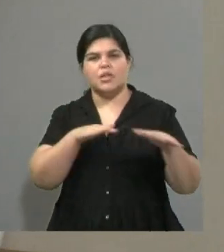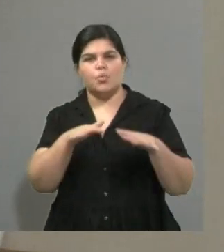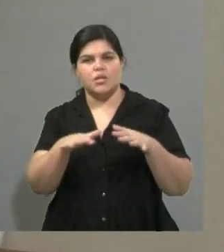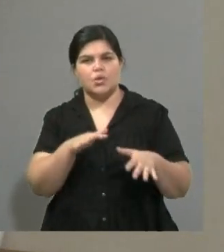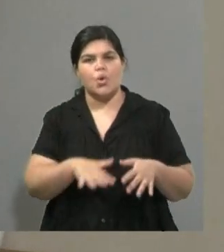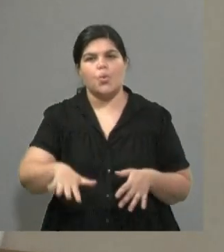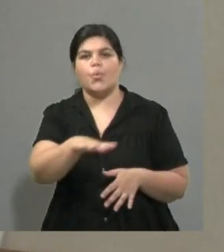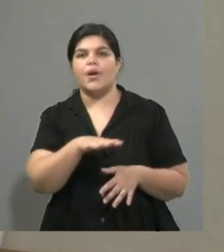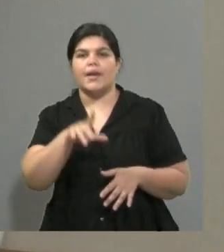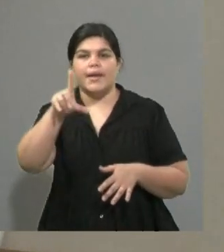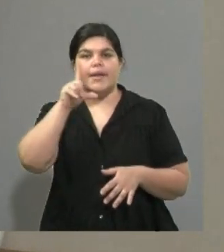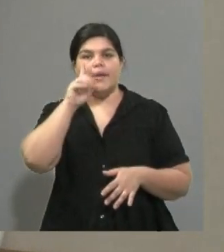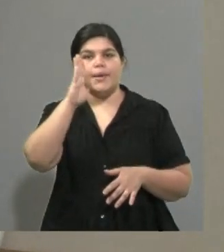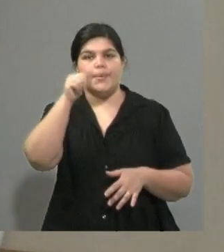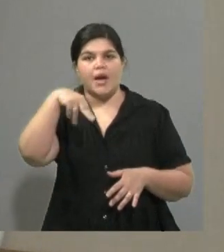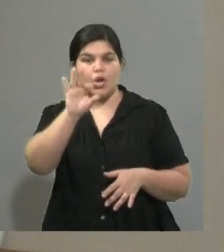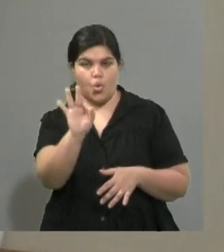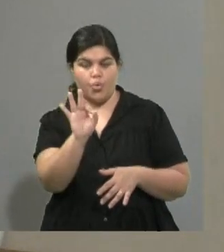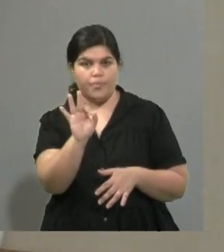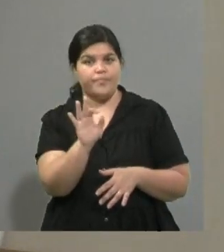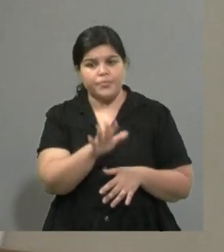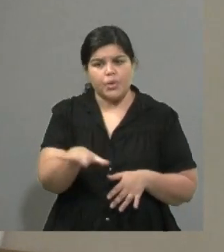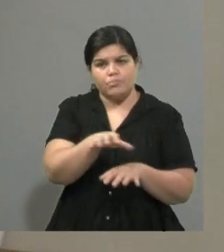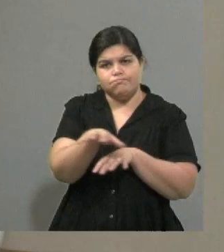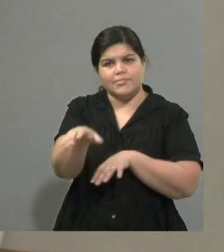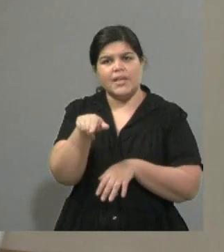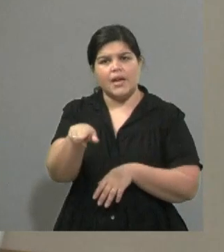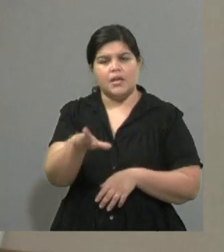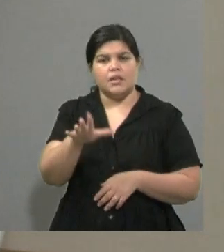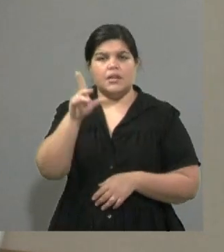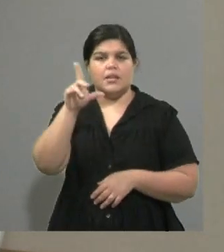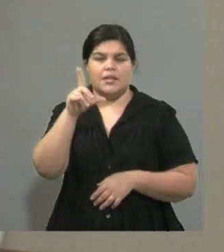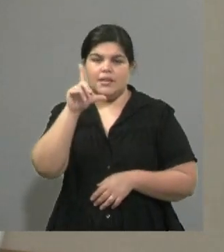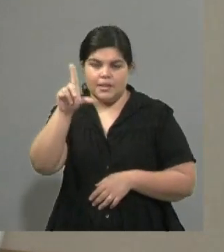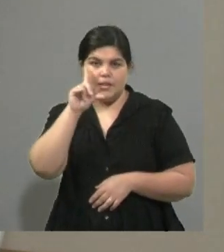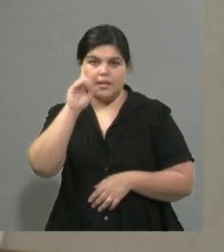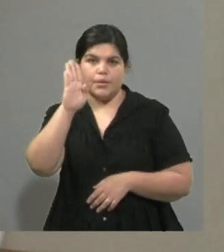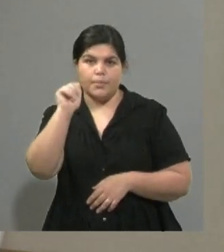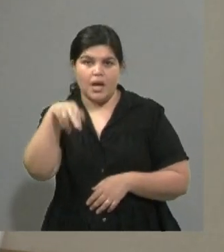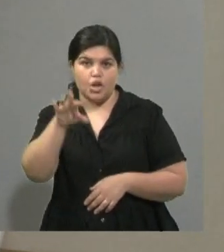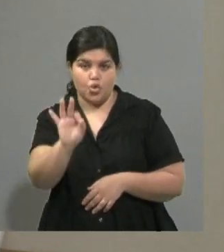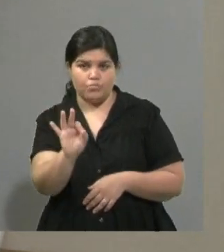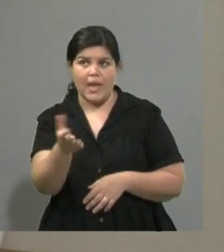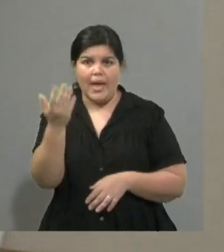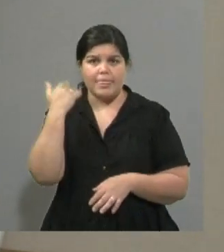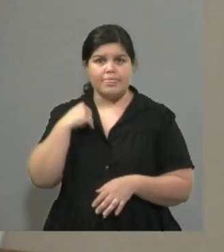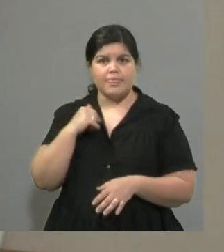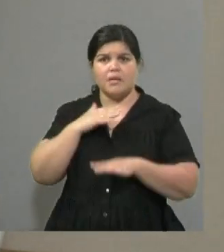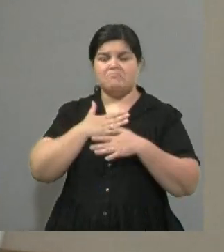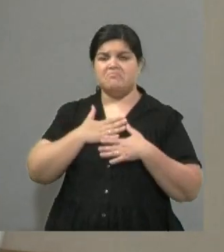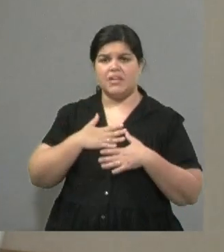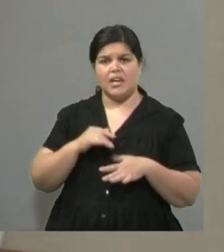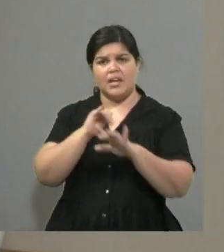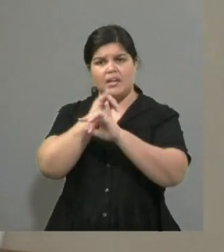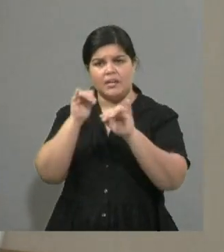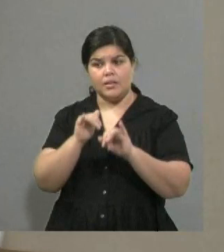bastante particular porque se entiende que en el Líbano si bien hubo un tiempo en el cual las aguas se calmaron, hay que decir que desde